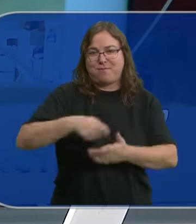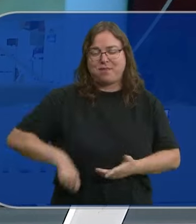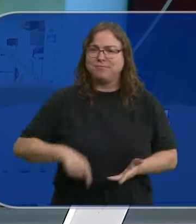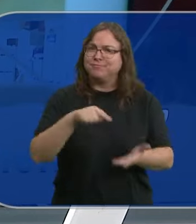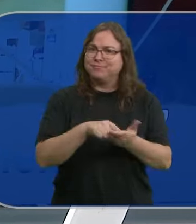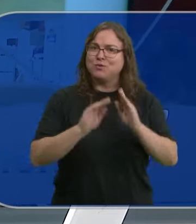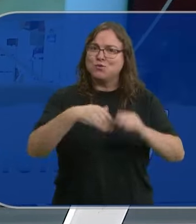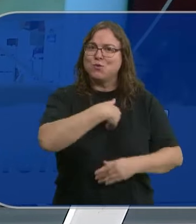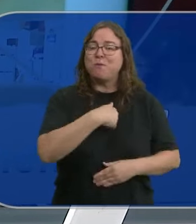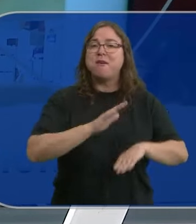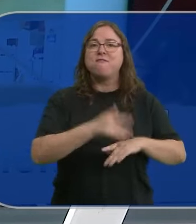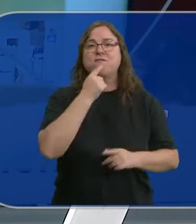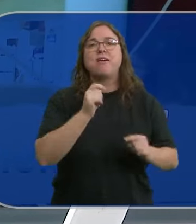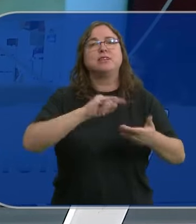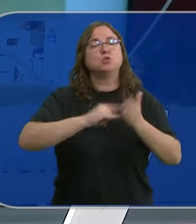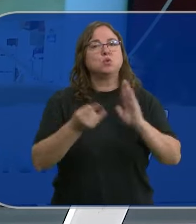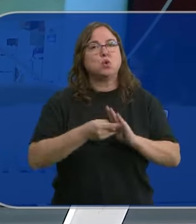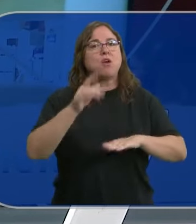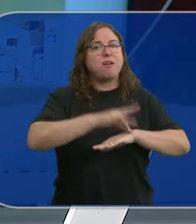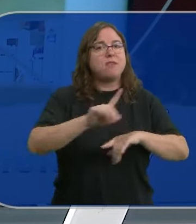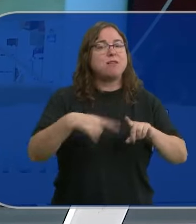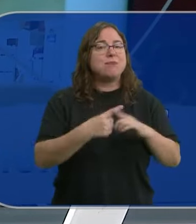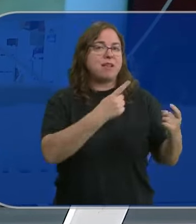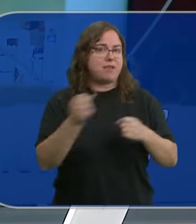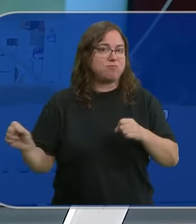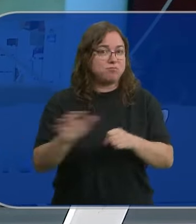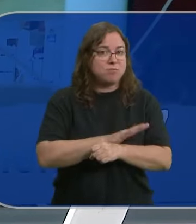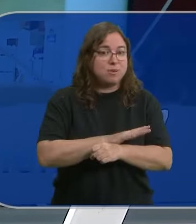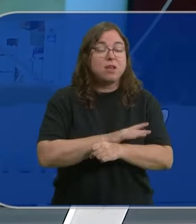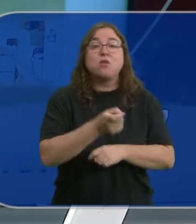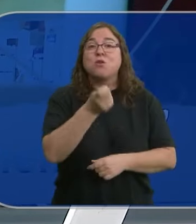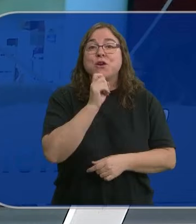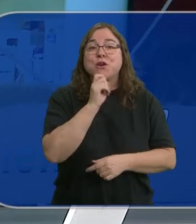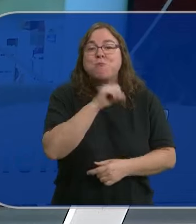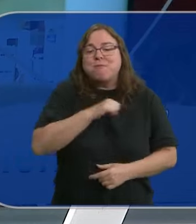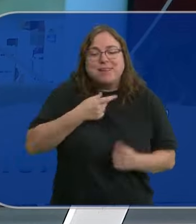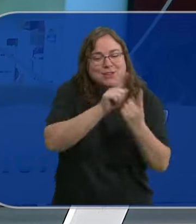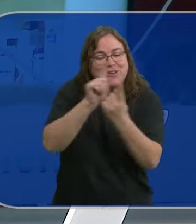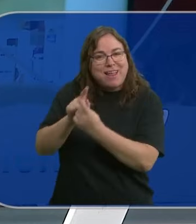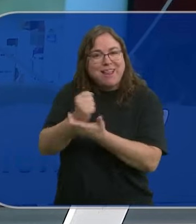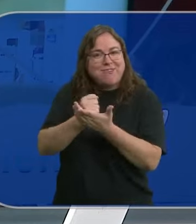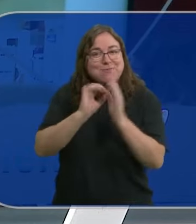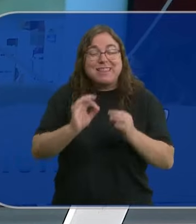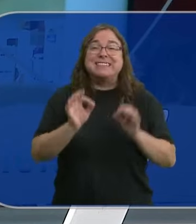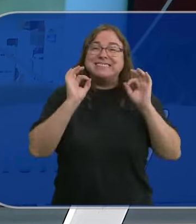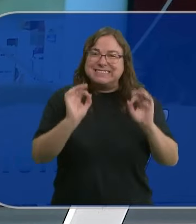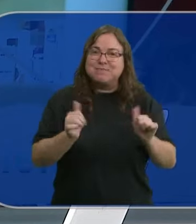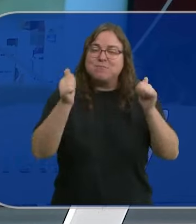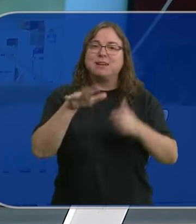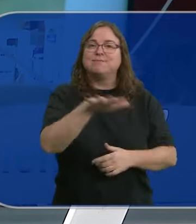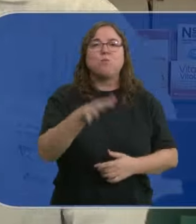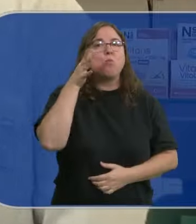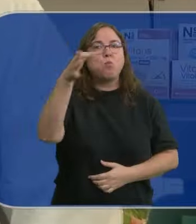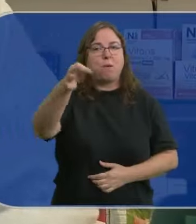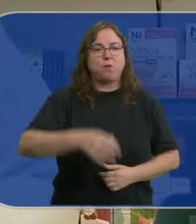estos profesionales para facilitar soluciones a los pacientes y atender sus necesidades de forma más personalizada, sobre todo en las zonas rurales.